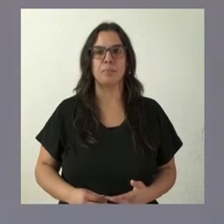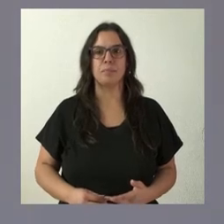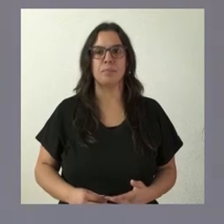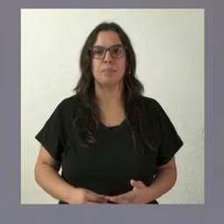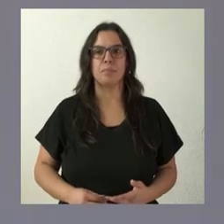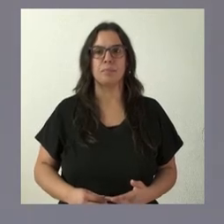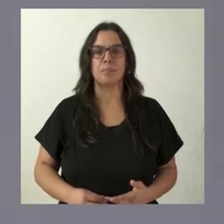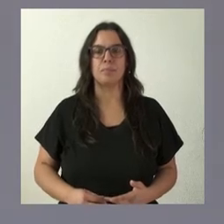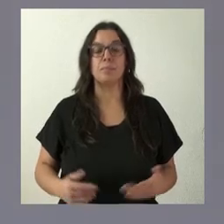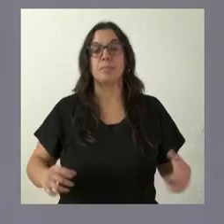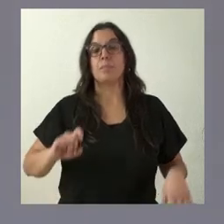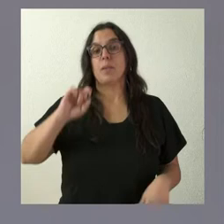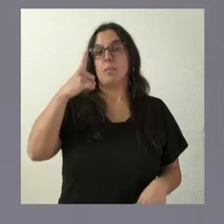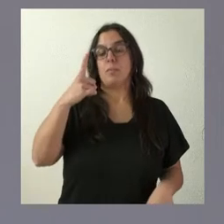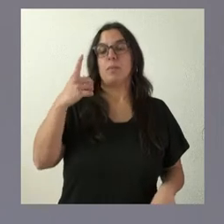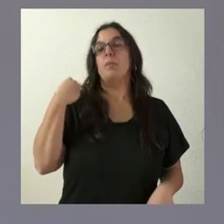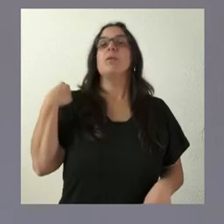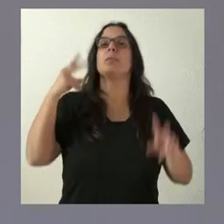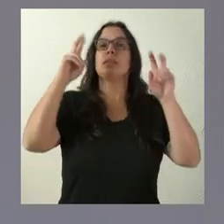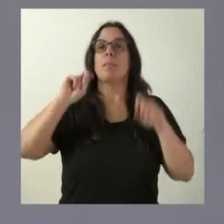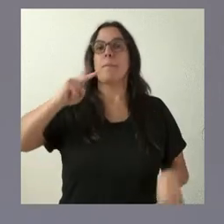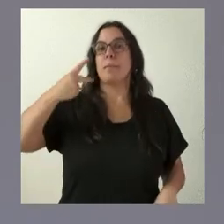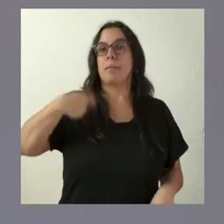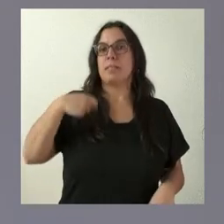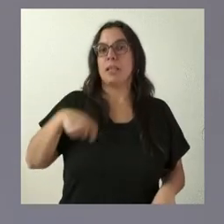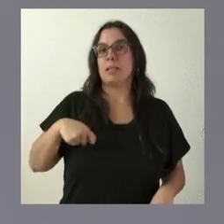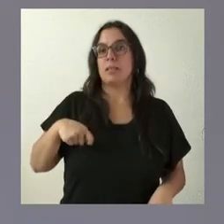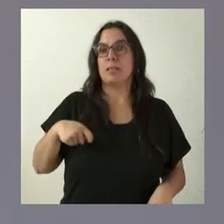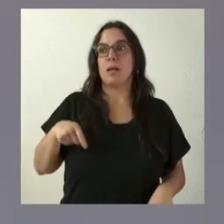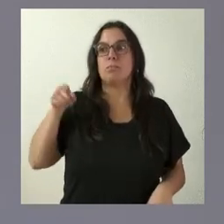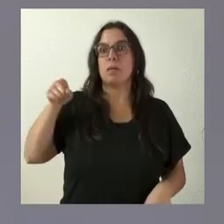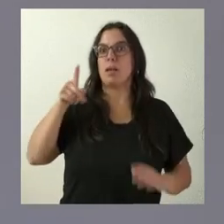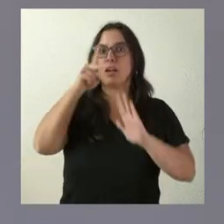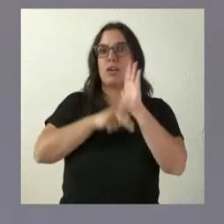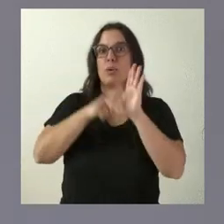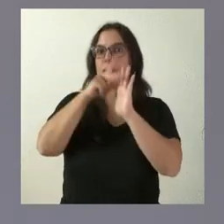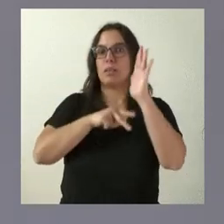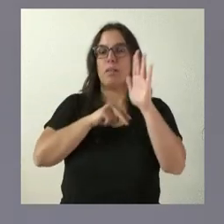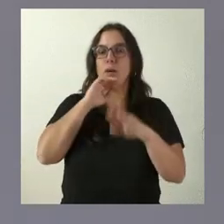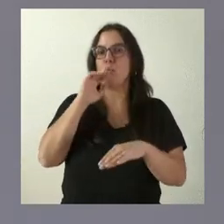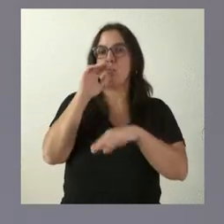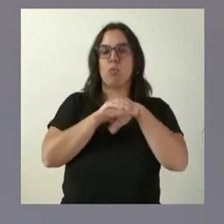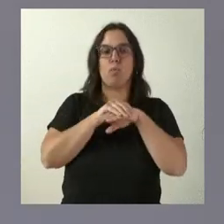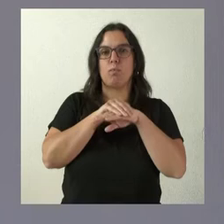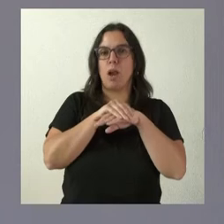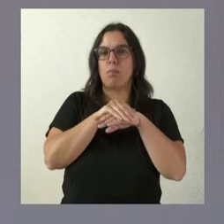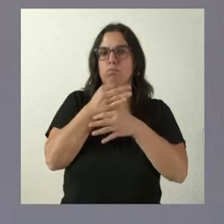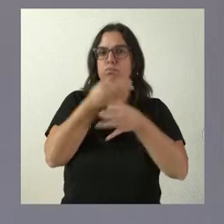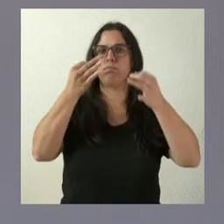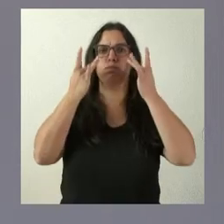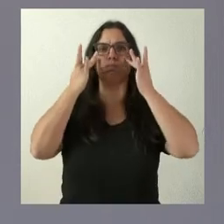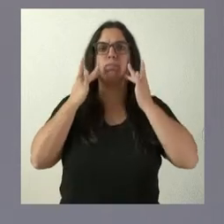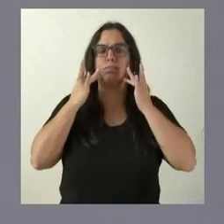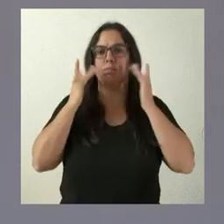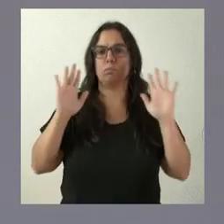Pues lo primero me parece ahí que el vicepresidente cumple estrictamente con lo previsto en la normativa de altos cargos